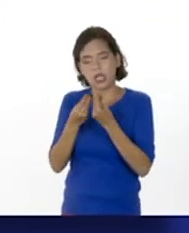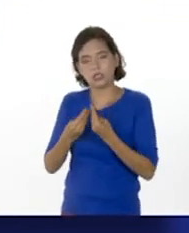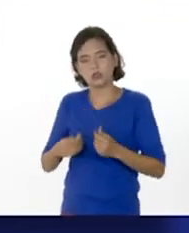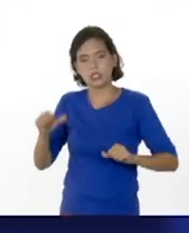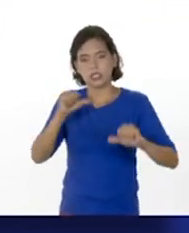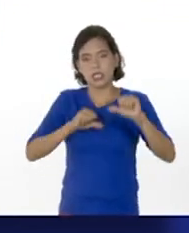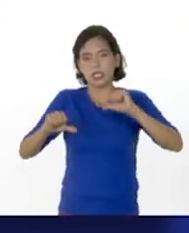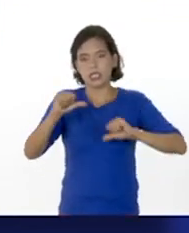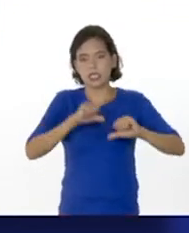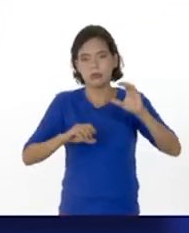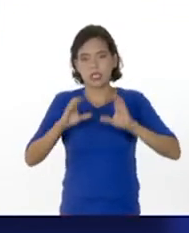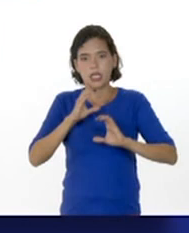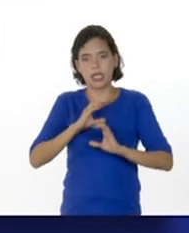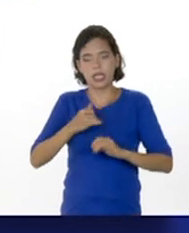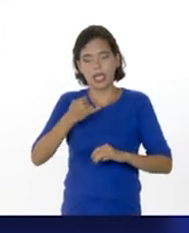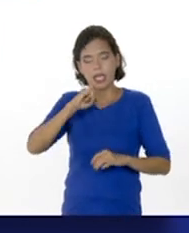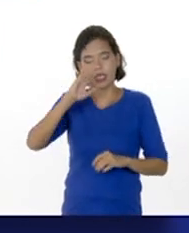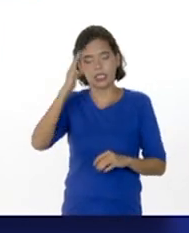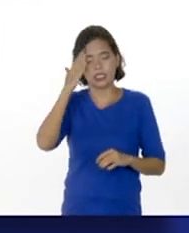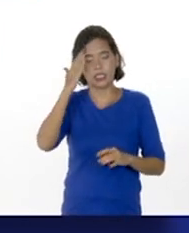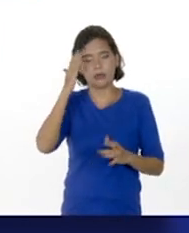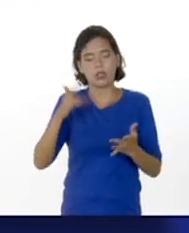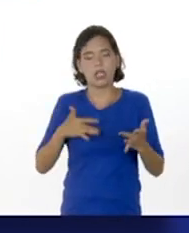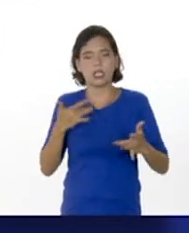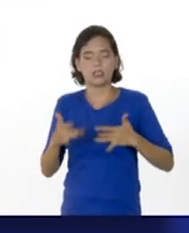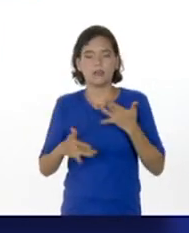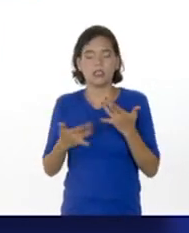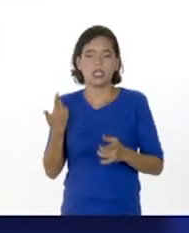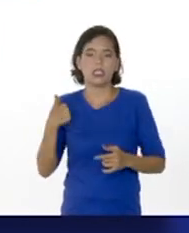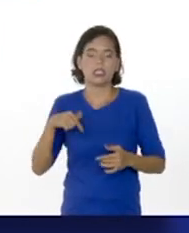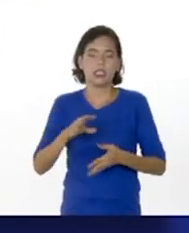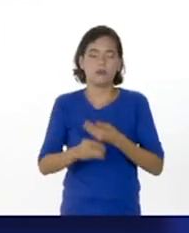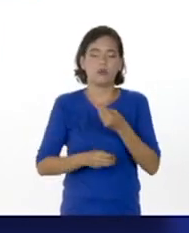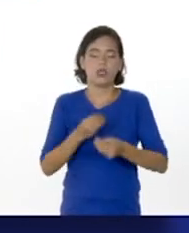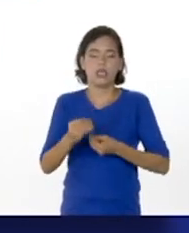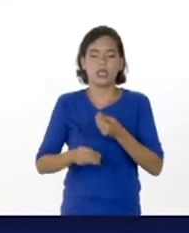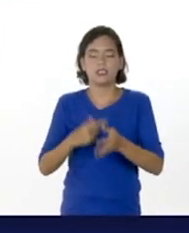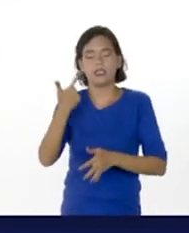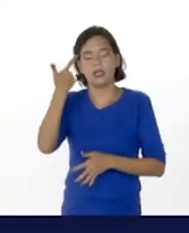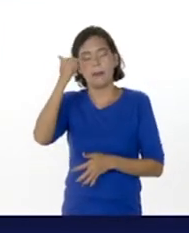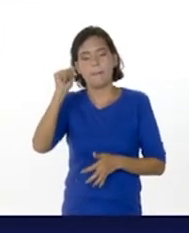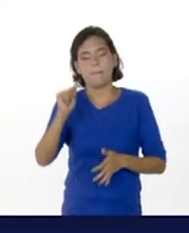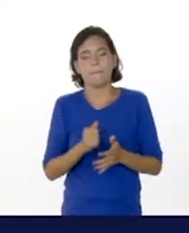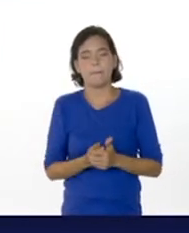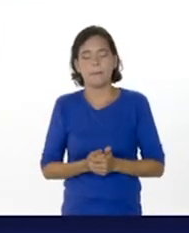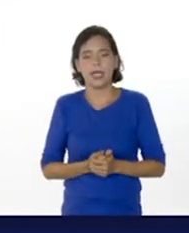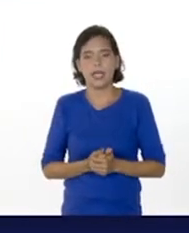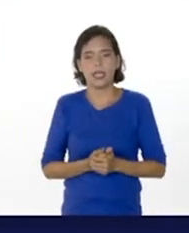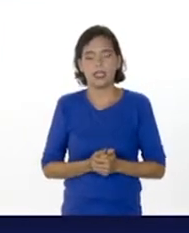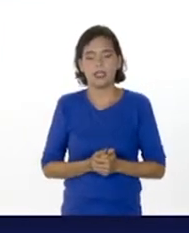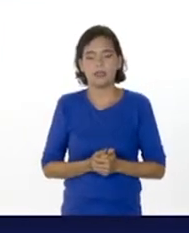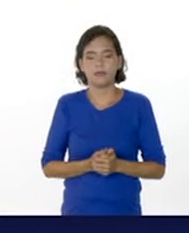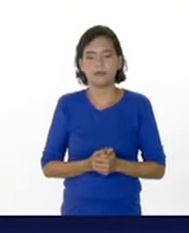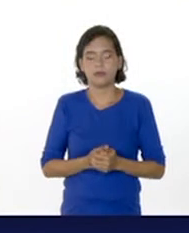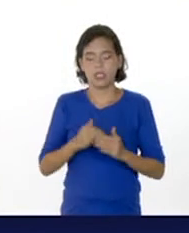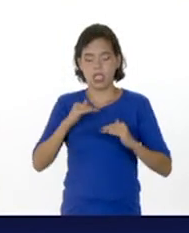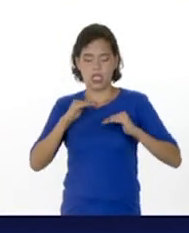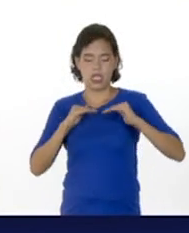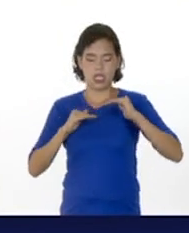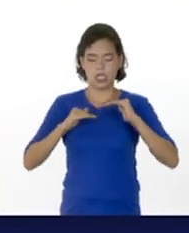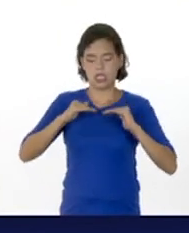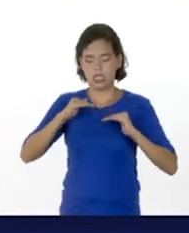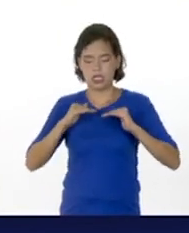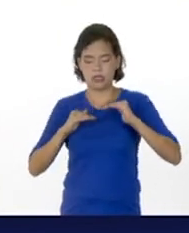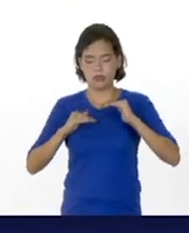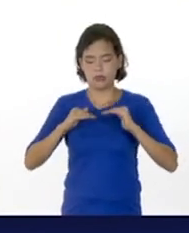y la actividad que debemos realizar para controlar, equilibrar las